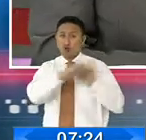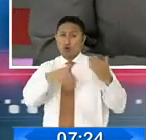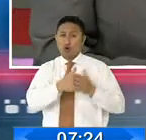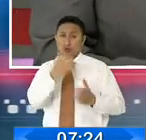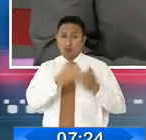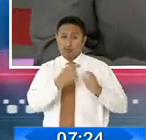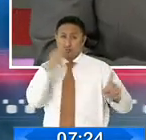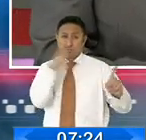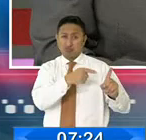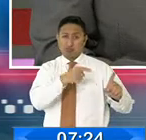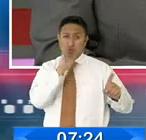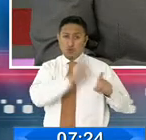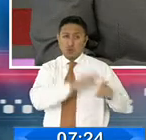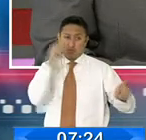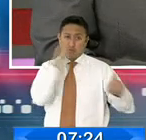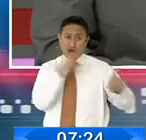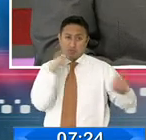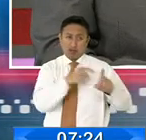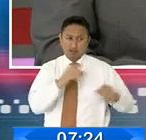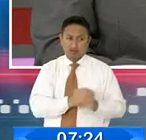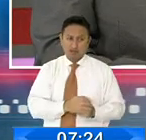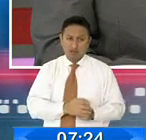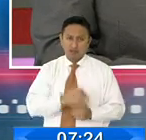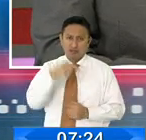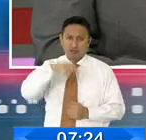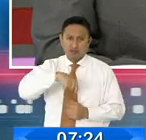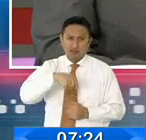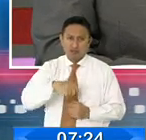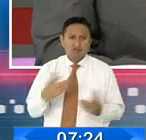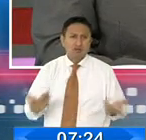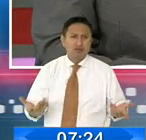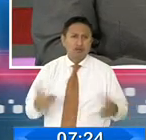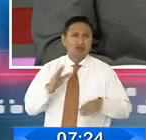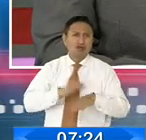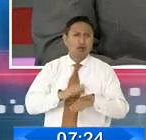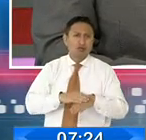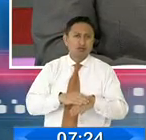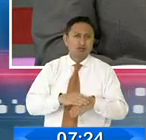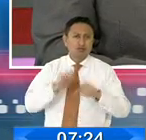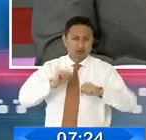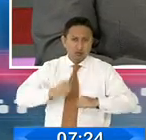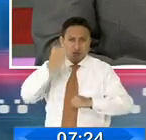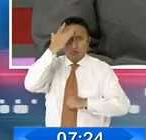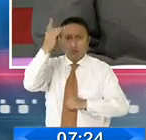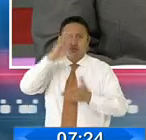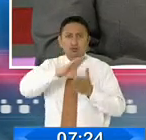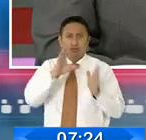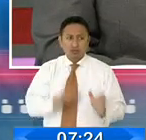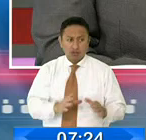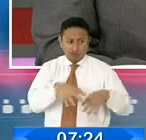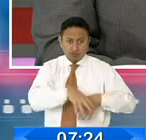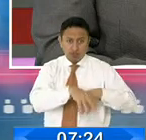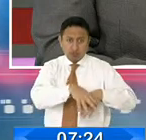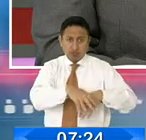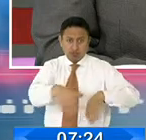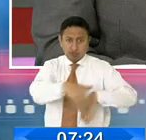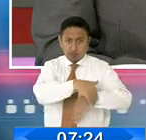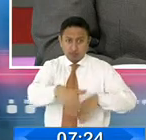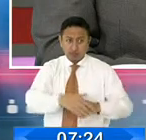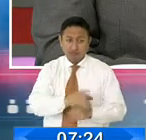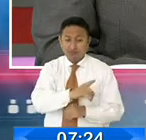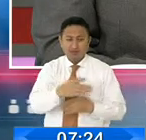nos venga. Aquí está claramente establecida las causas por las que la ciudadanía salió a las calles. Es el